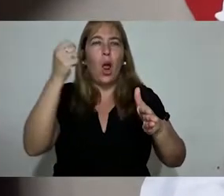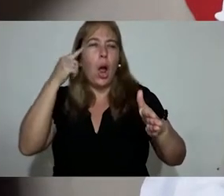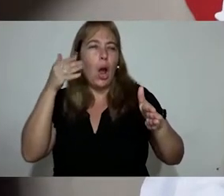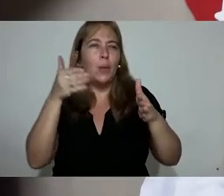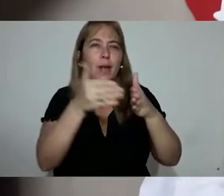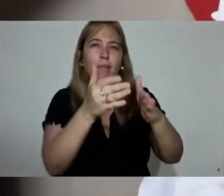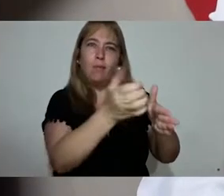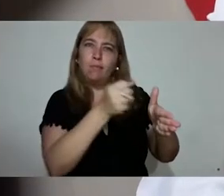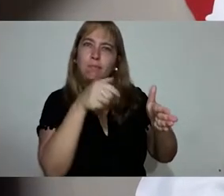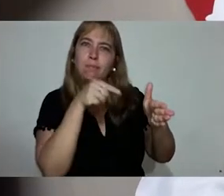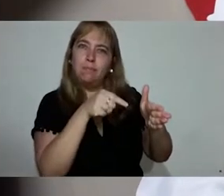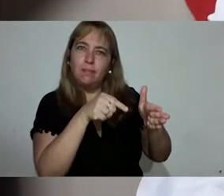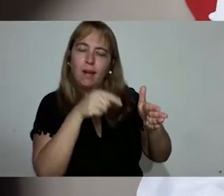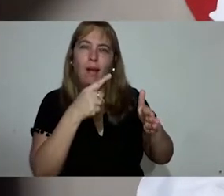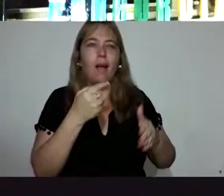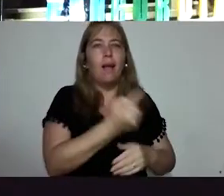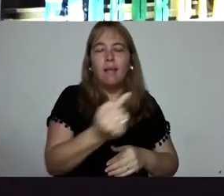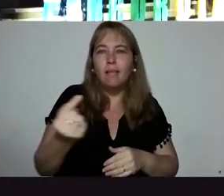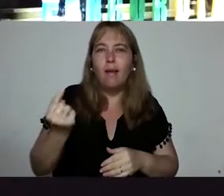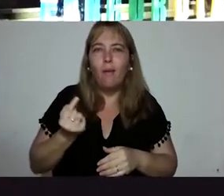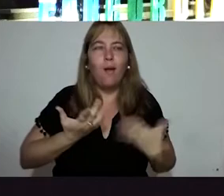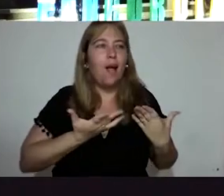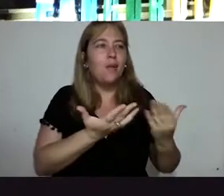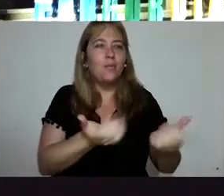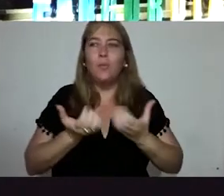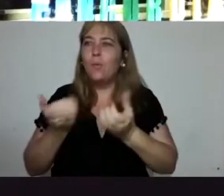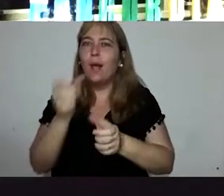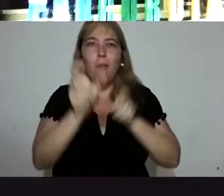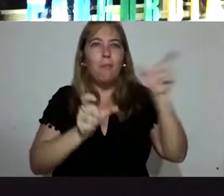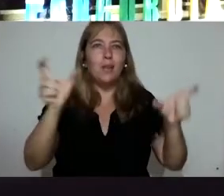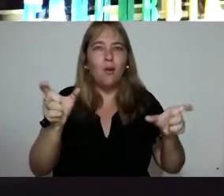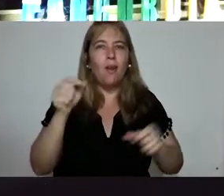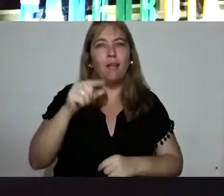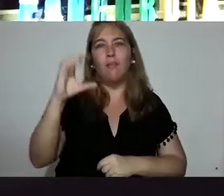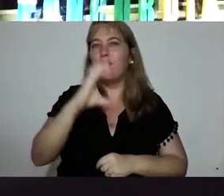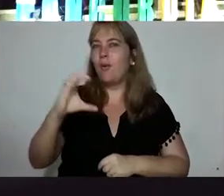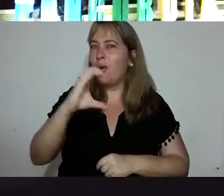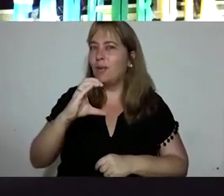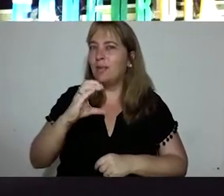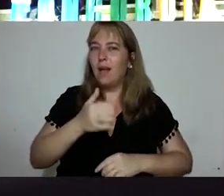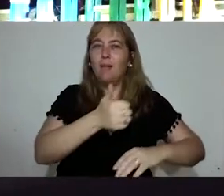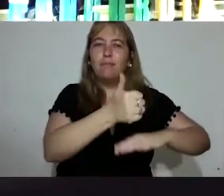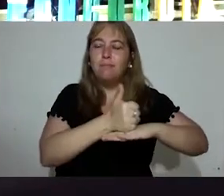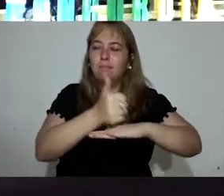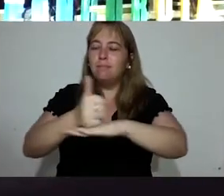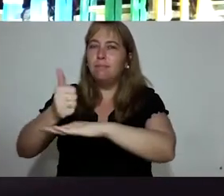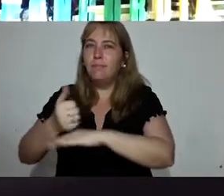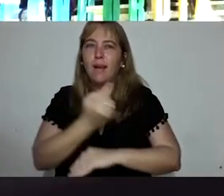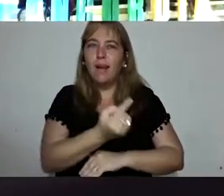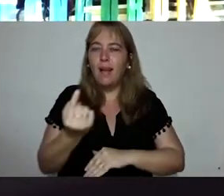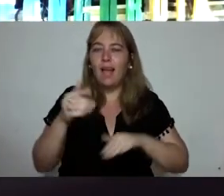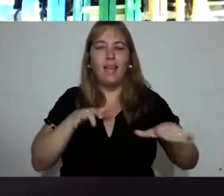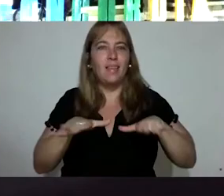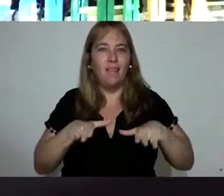objetivos que nos propongamos. Que la solidaridad que caracteriza a los concordienses esté siempre presente en cada actividad.